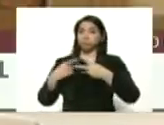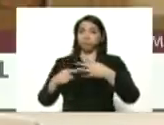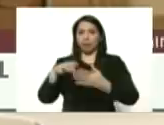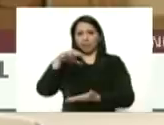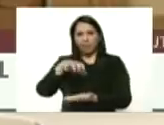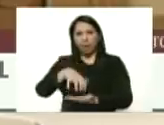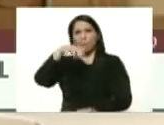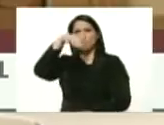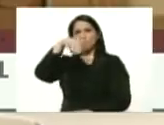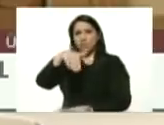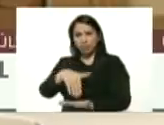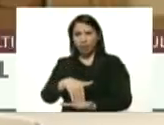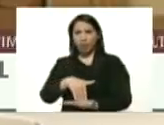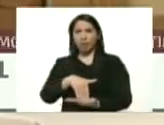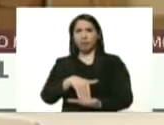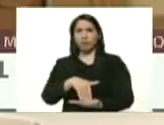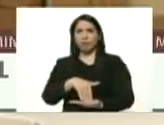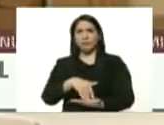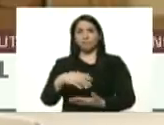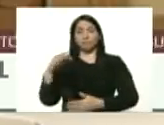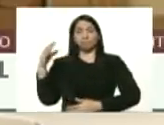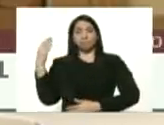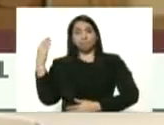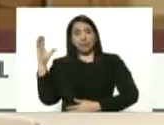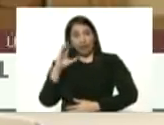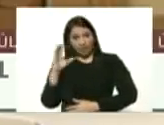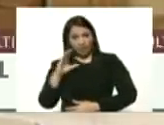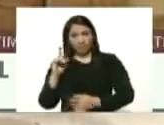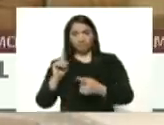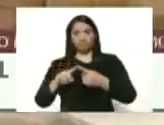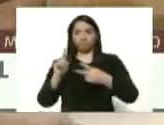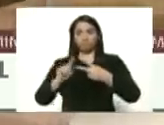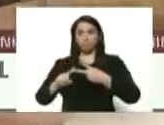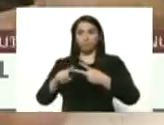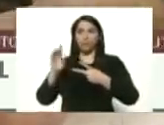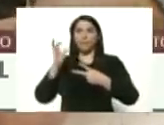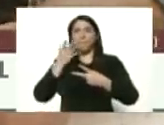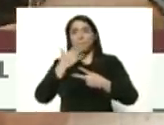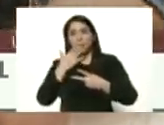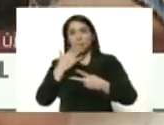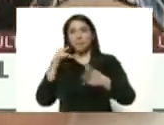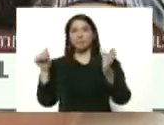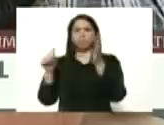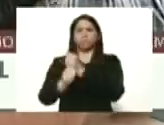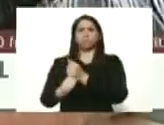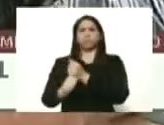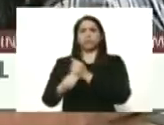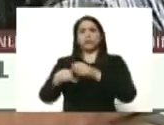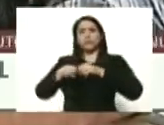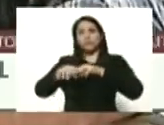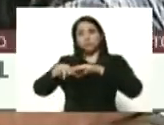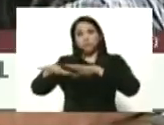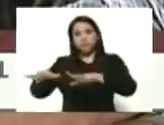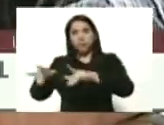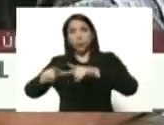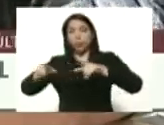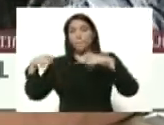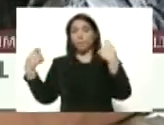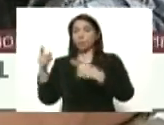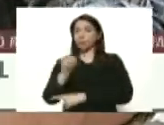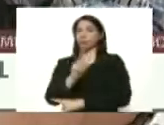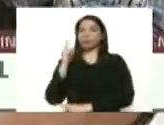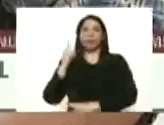el estado Miranda en el distrito capital aparición del virus en zonas populares no debemos